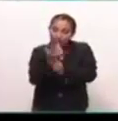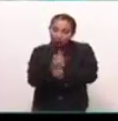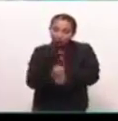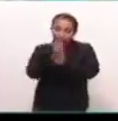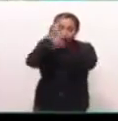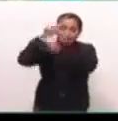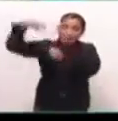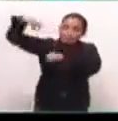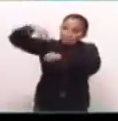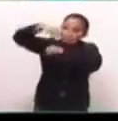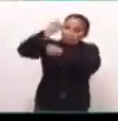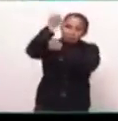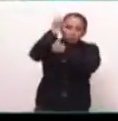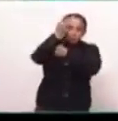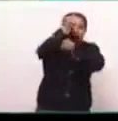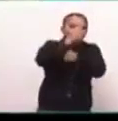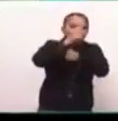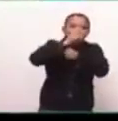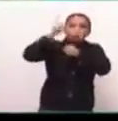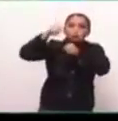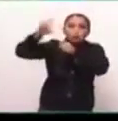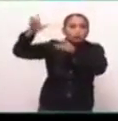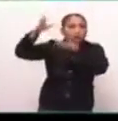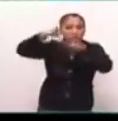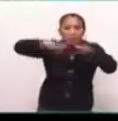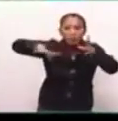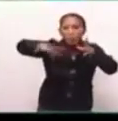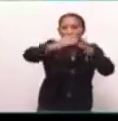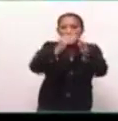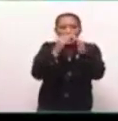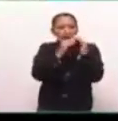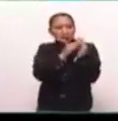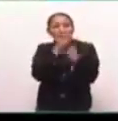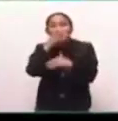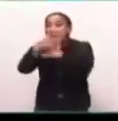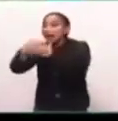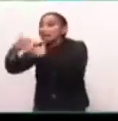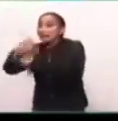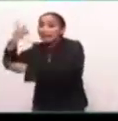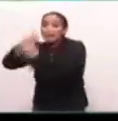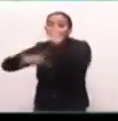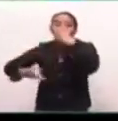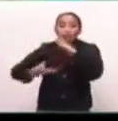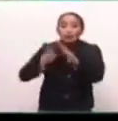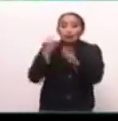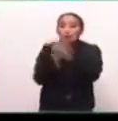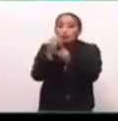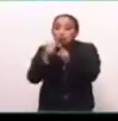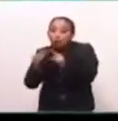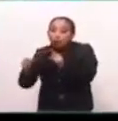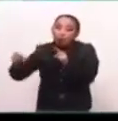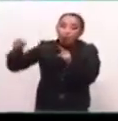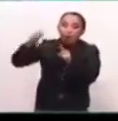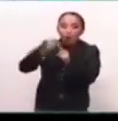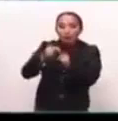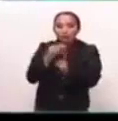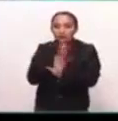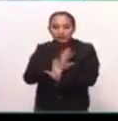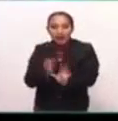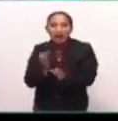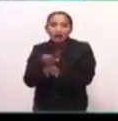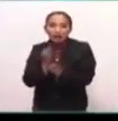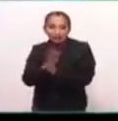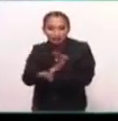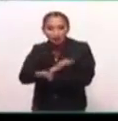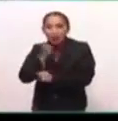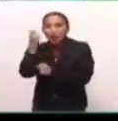antorchas y todo se iluminaba, todos los caceríos, porque se anunciaba que venía un nuevo ciclo, felizmente, hoy todavía